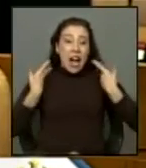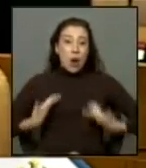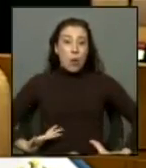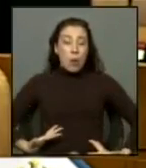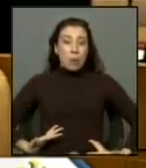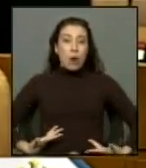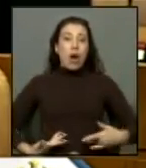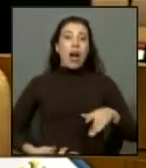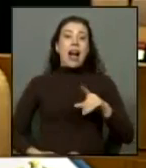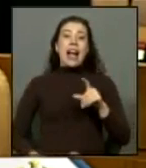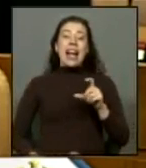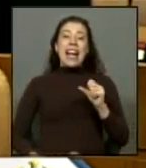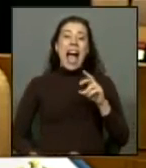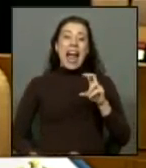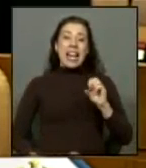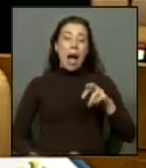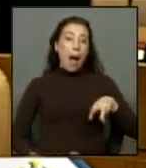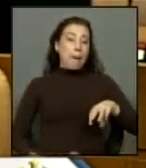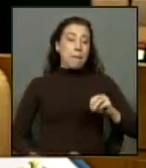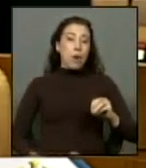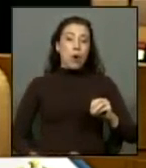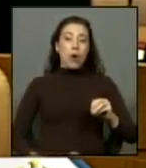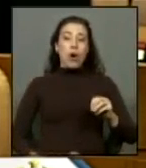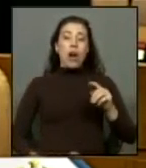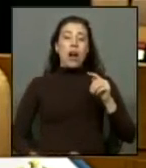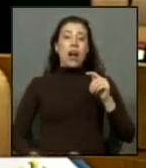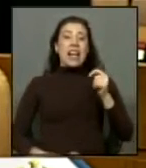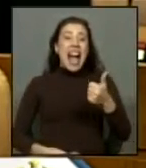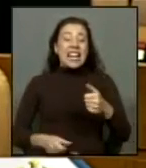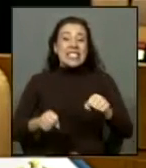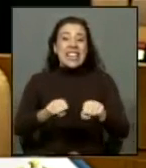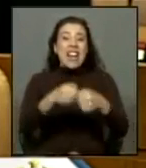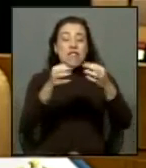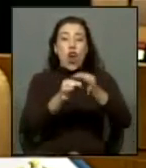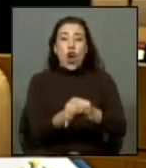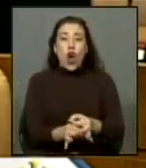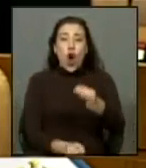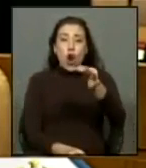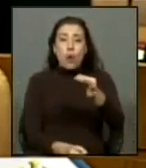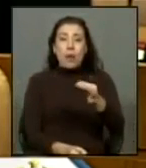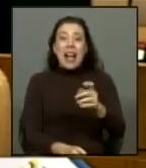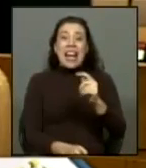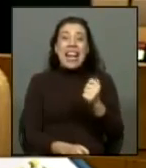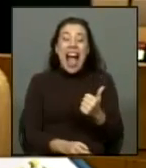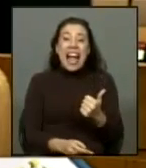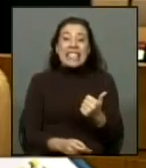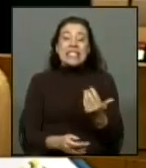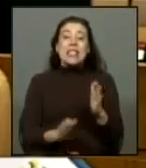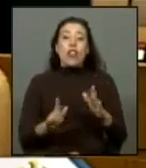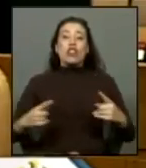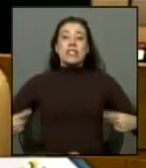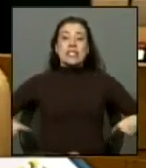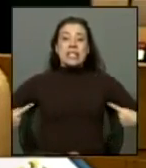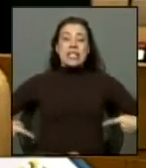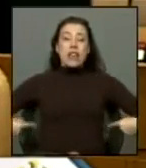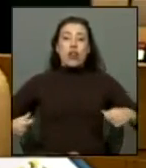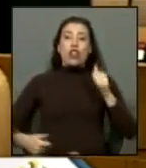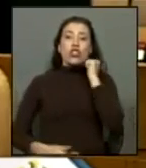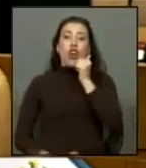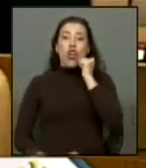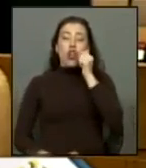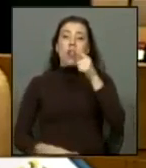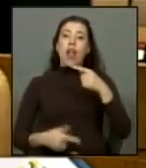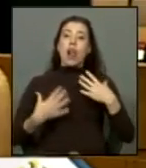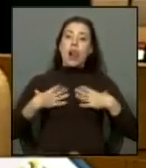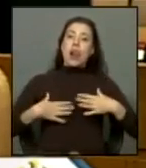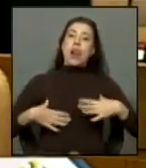uno de ellos Jorge Cárcamo por ejemplo casi le quebraron la columna casi quedó en silla de rueda y todos los días verdad se